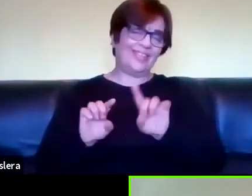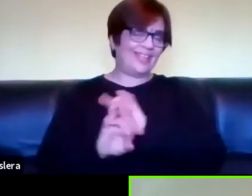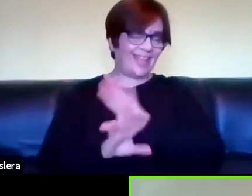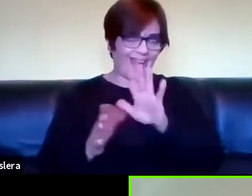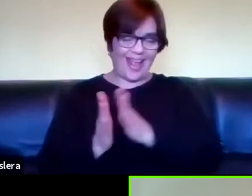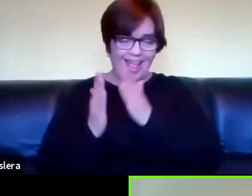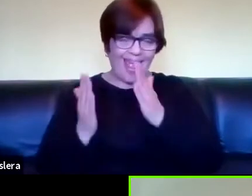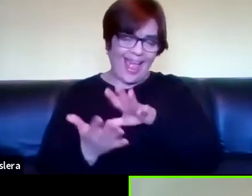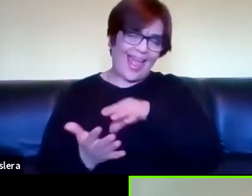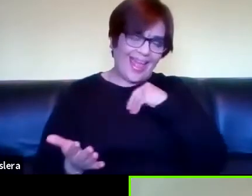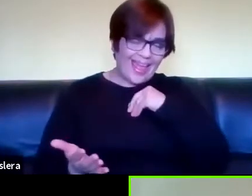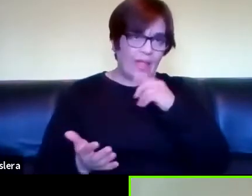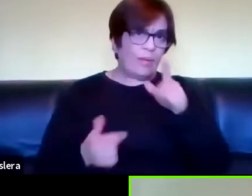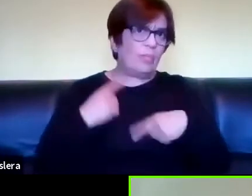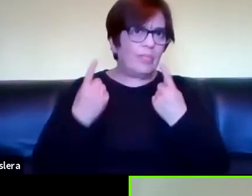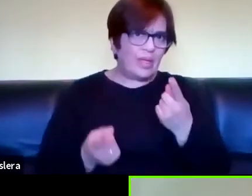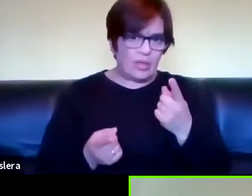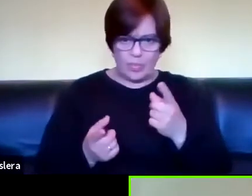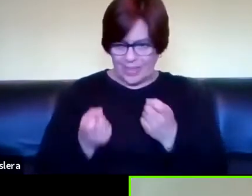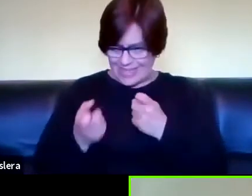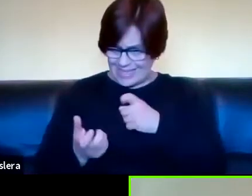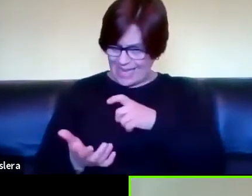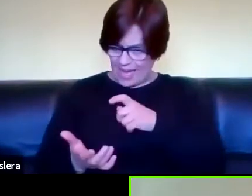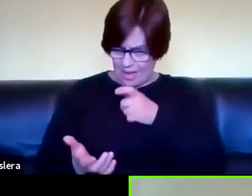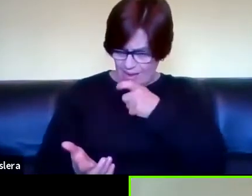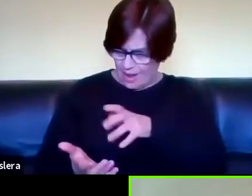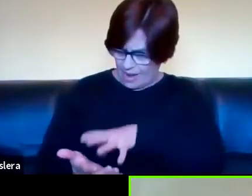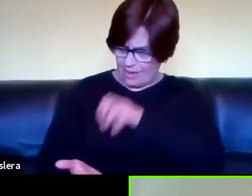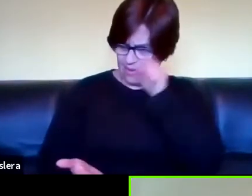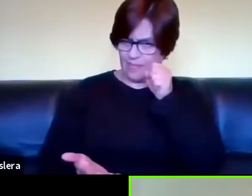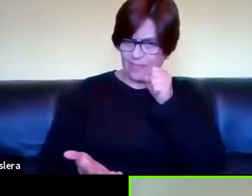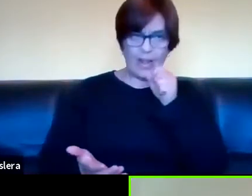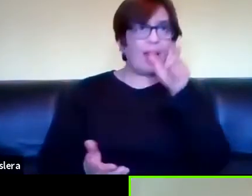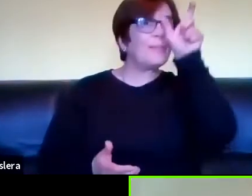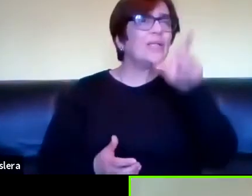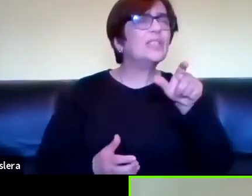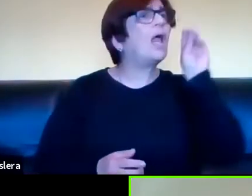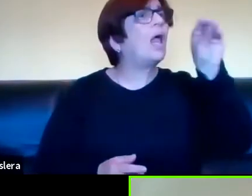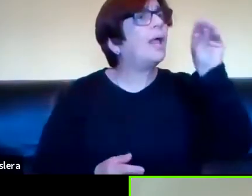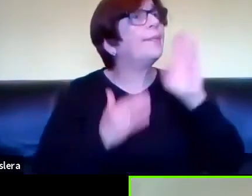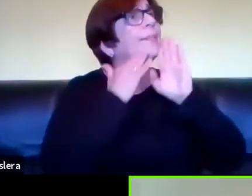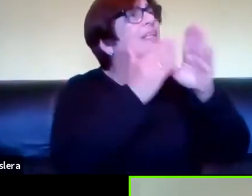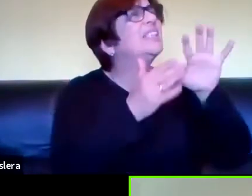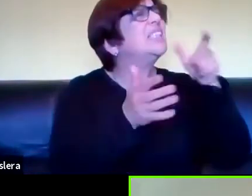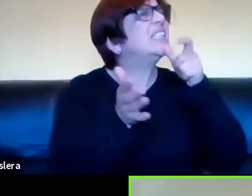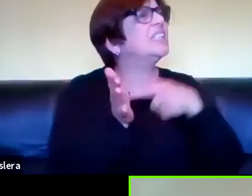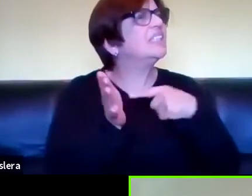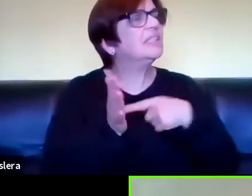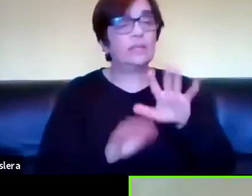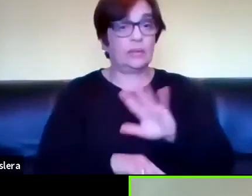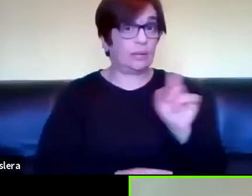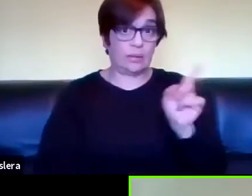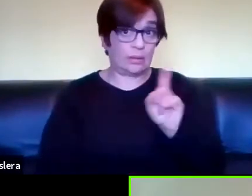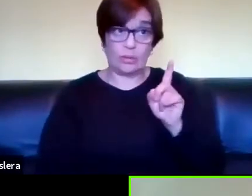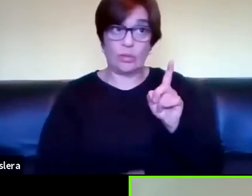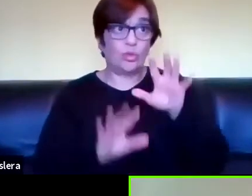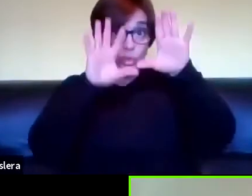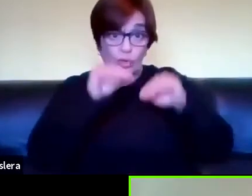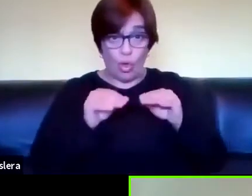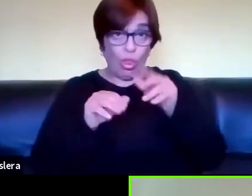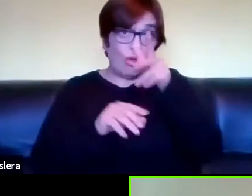el significado tengo que sacar del texto no le puedo preguntar a quien lo produjo lo que quiere decir tengo que todo se reduce al texto